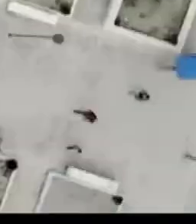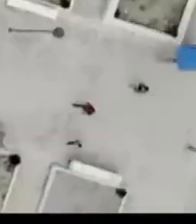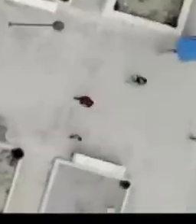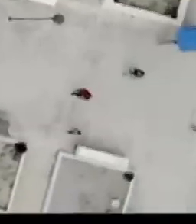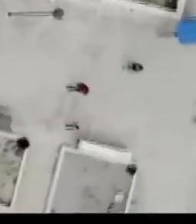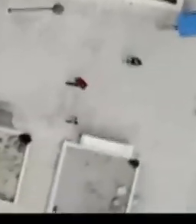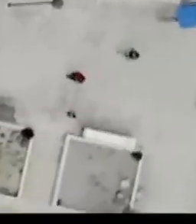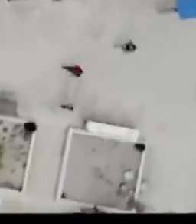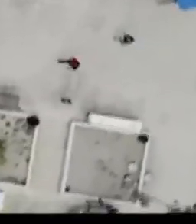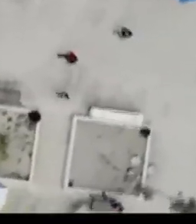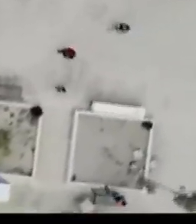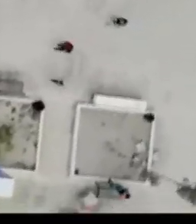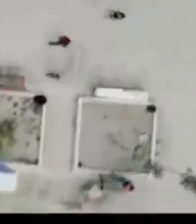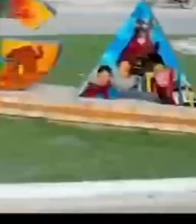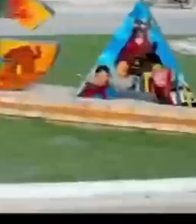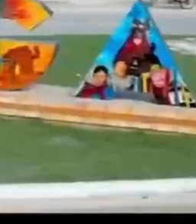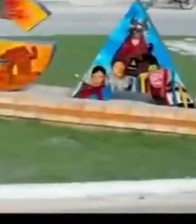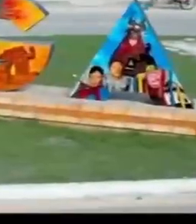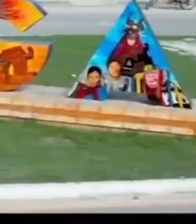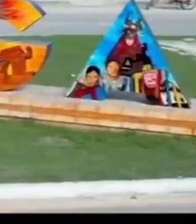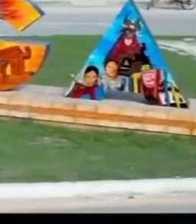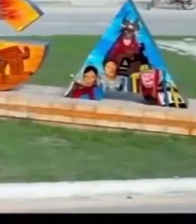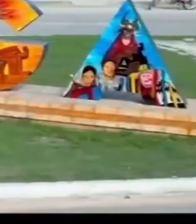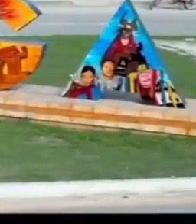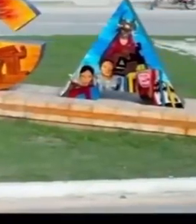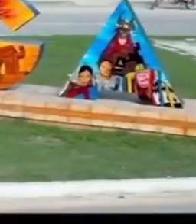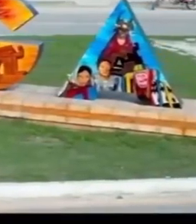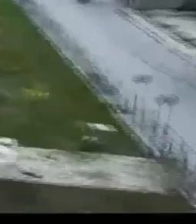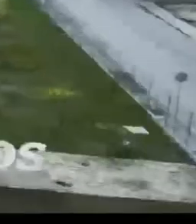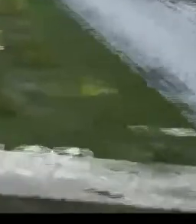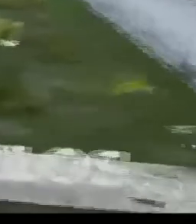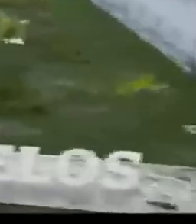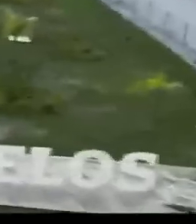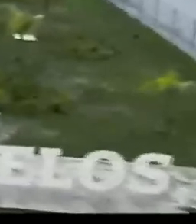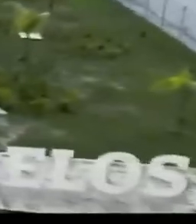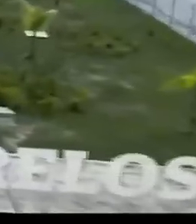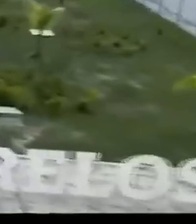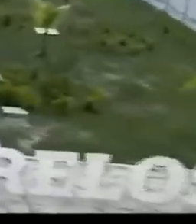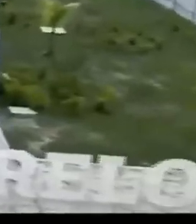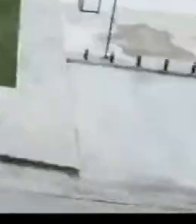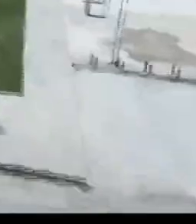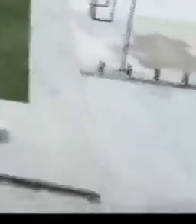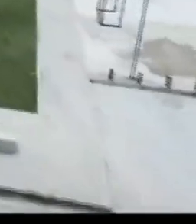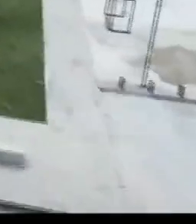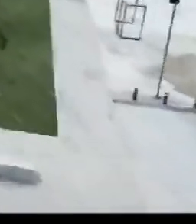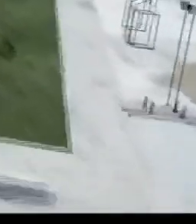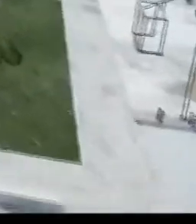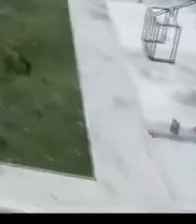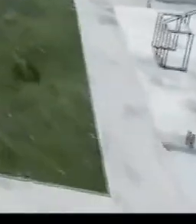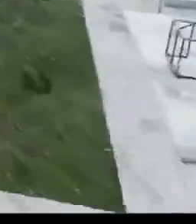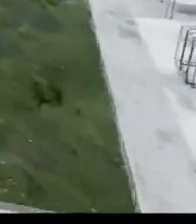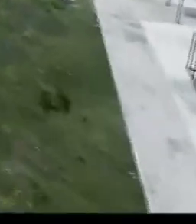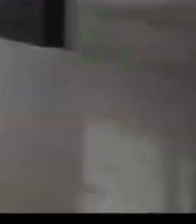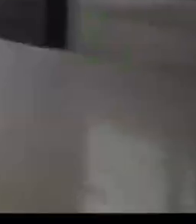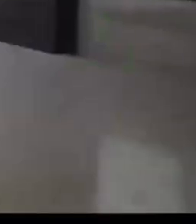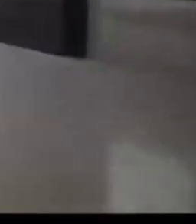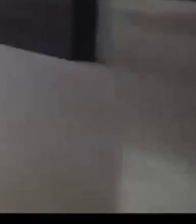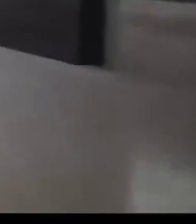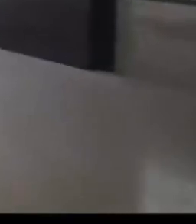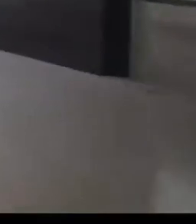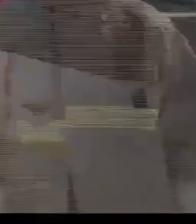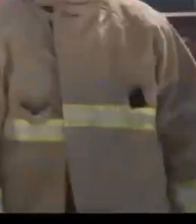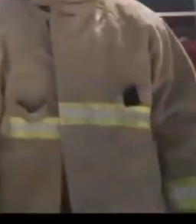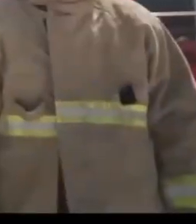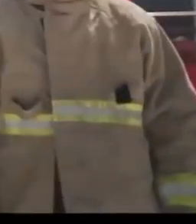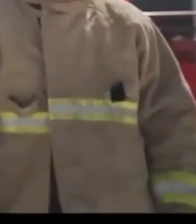Candelaria y Plaza Central. En escárcega la transformación de la Casa de Cultura Morelos. Se pone en marcha la Estación de Bomberos